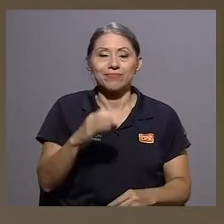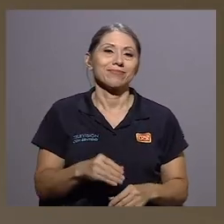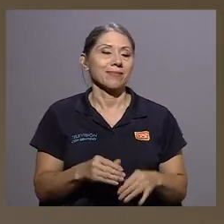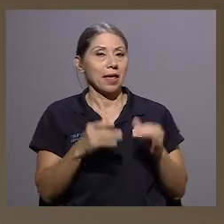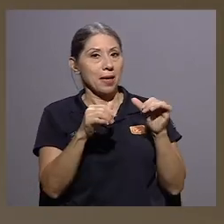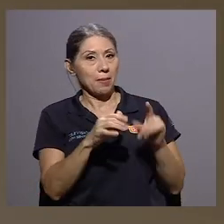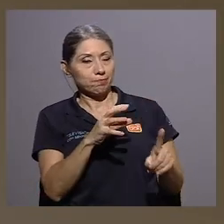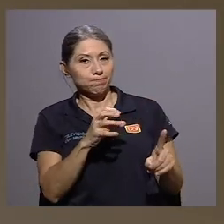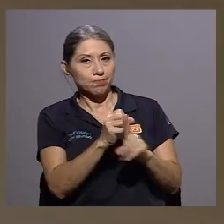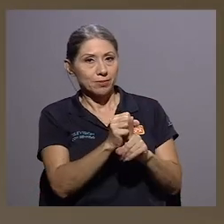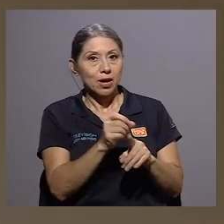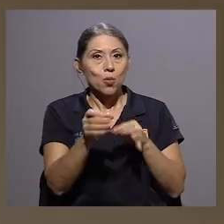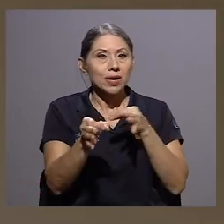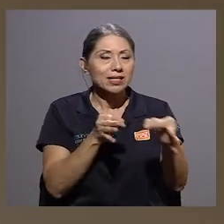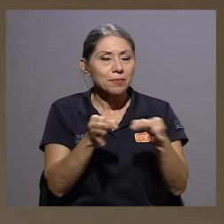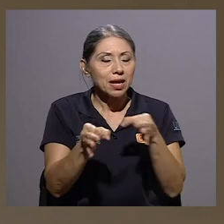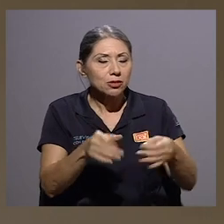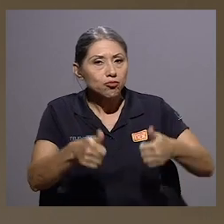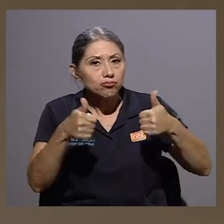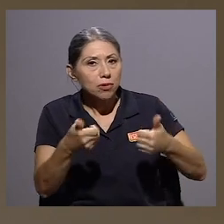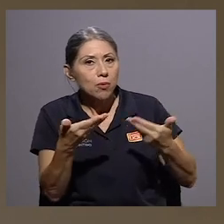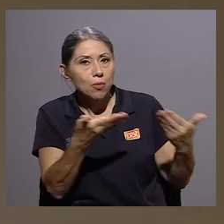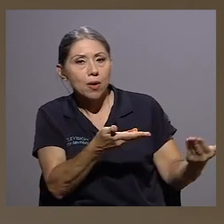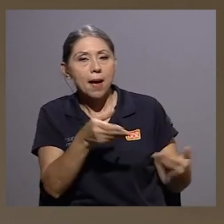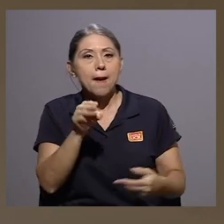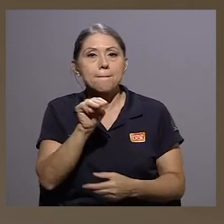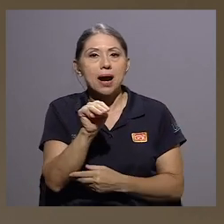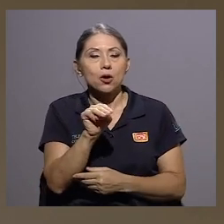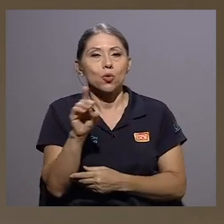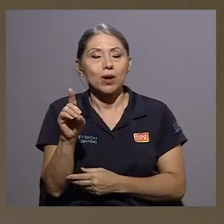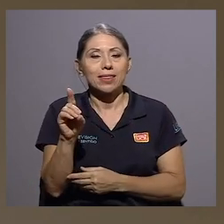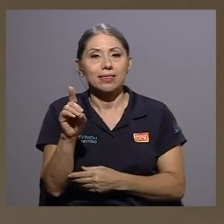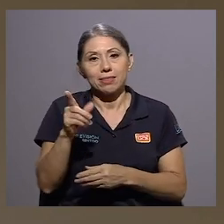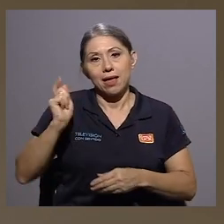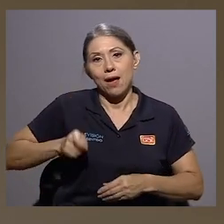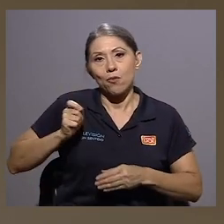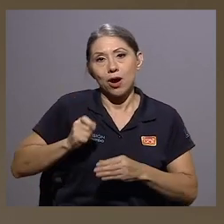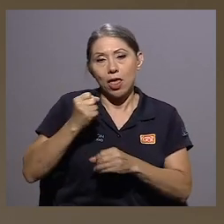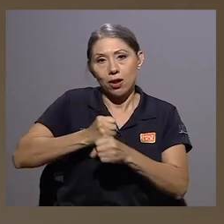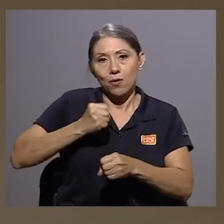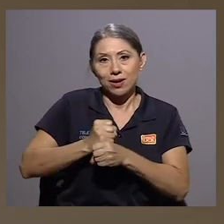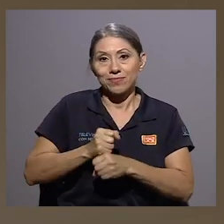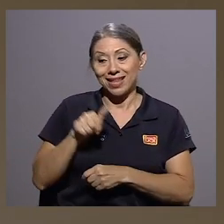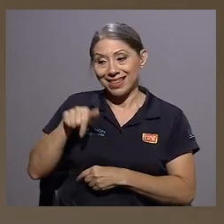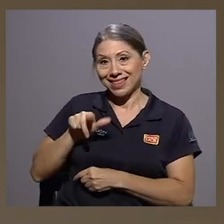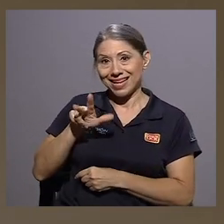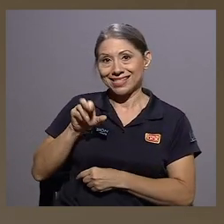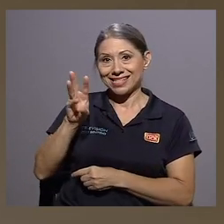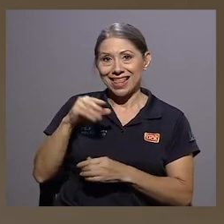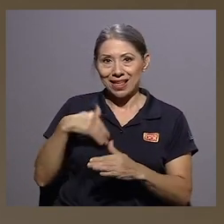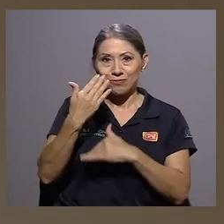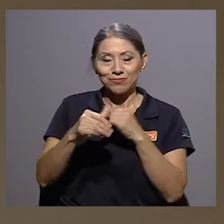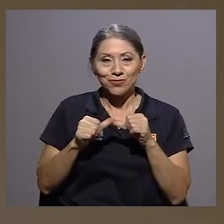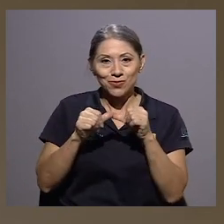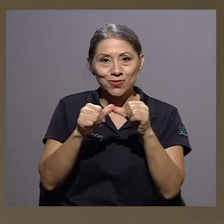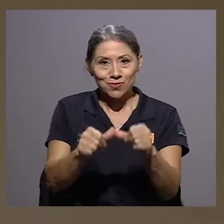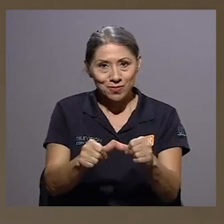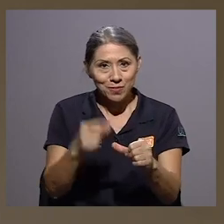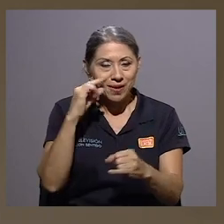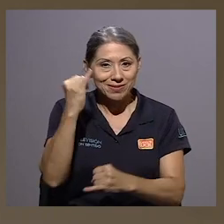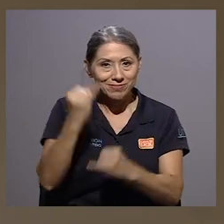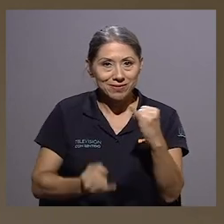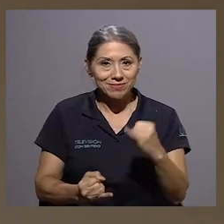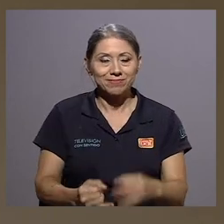idea. Una explicación exquisita de parte de Don Marco Durante, abogado laboralista. Estamos en 360 y ya casi regresamos para